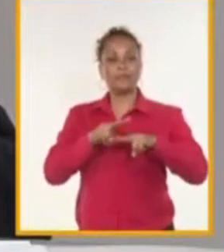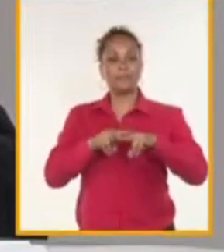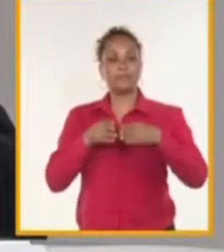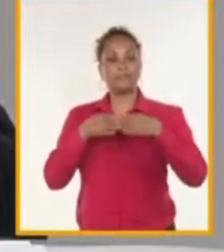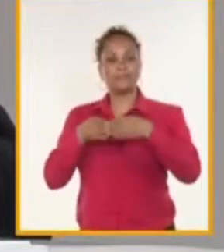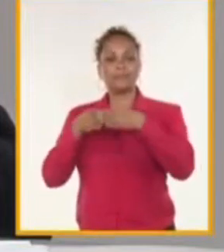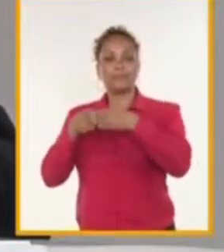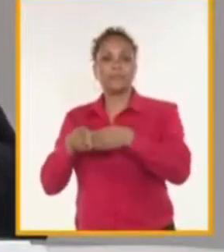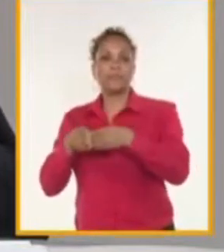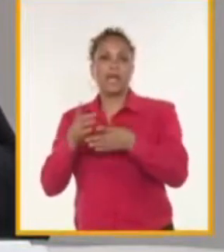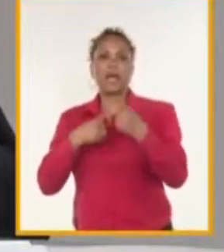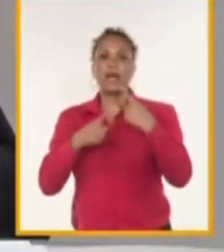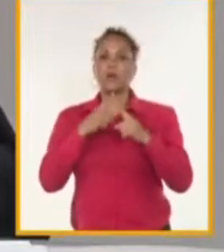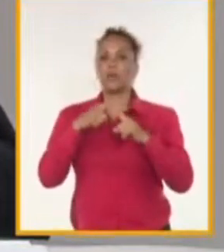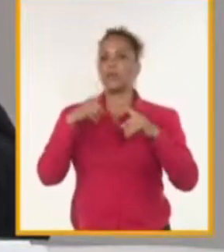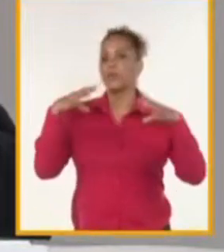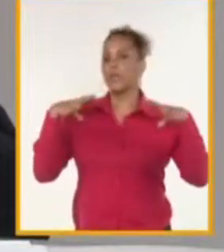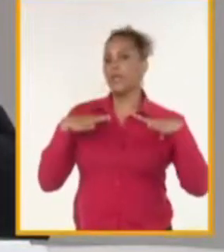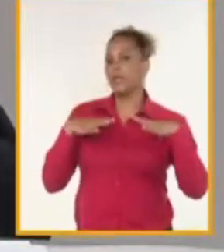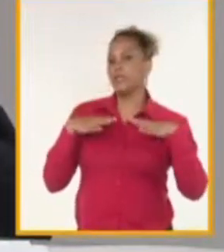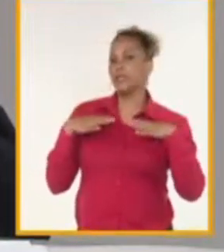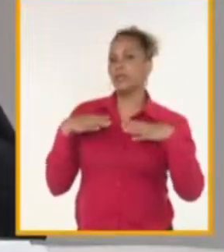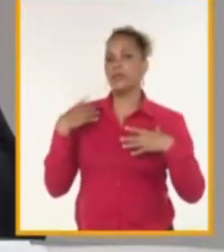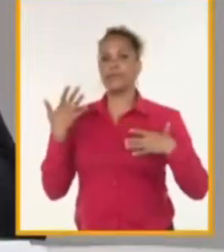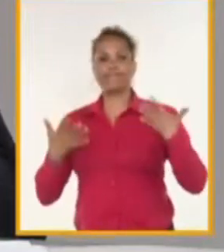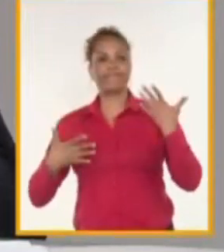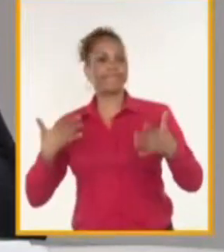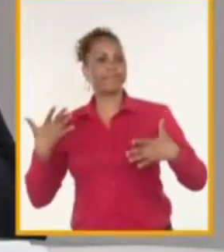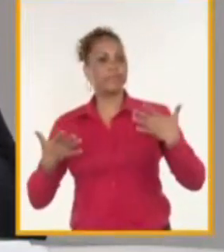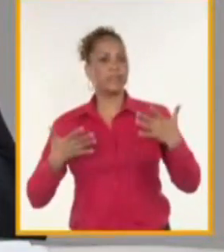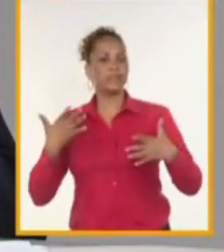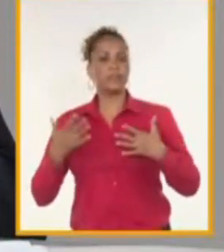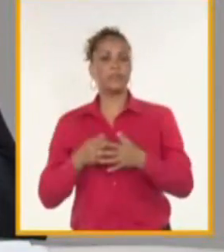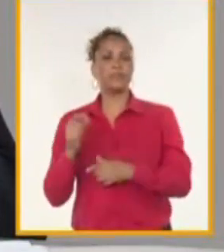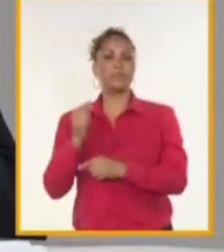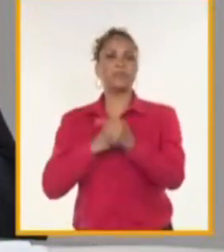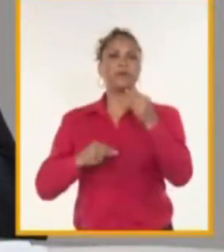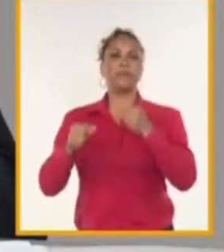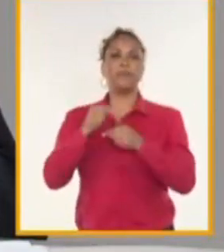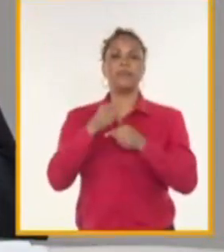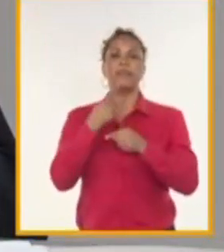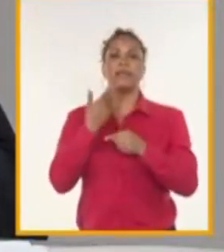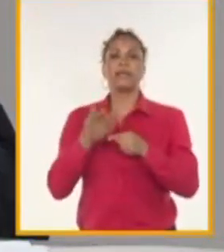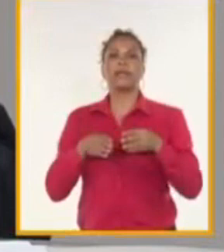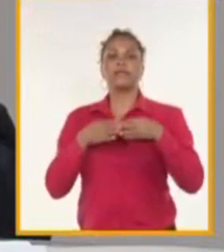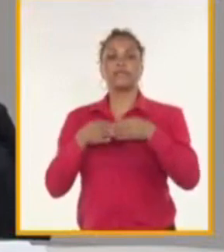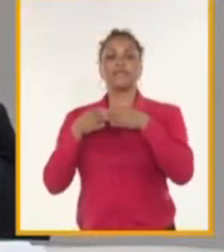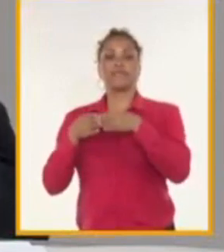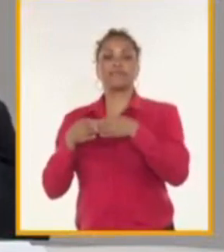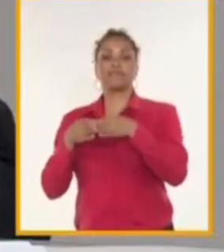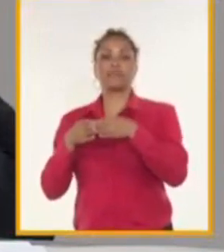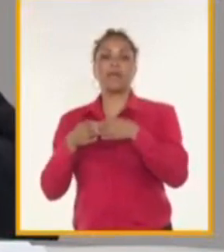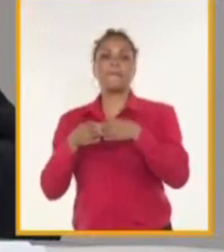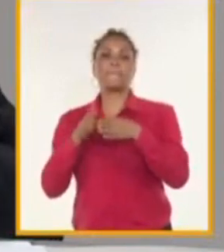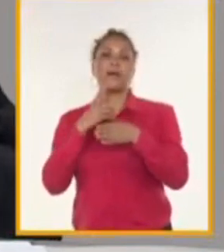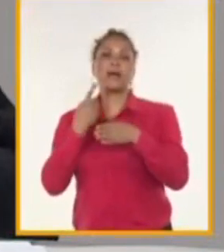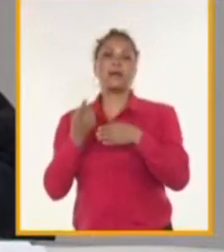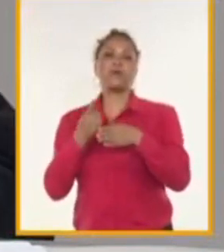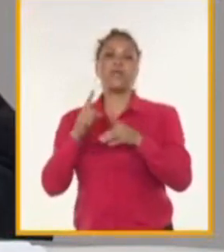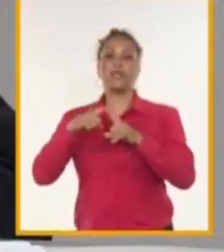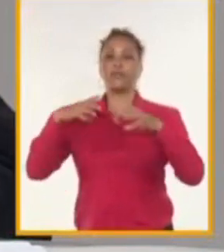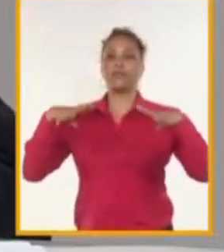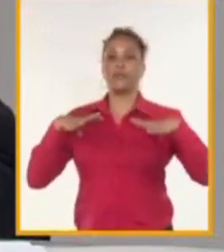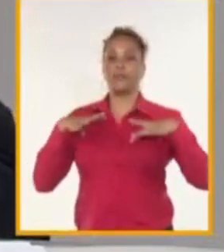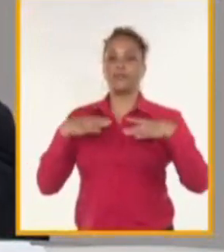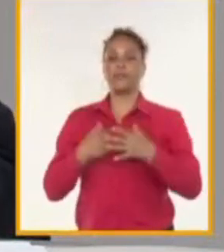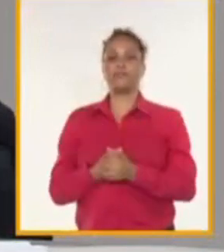más turística, más recreativa, sobre todo del tráfico de cruceros. Un tercer aspecto